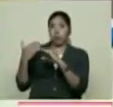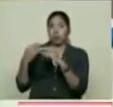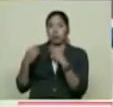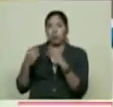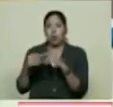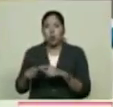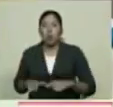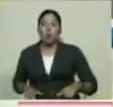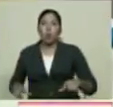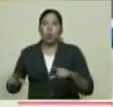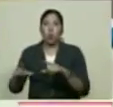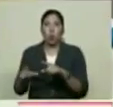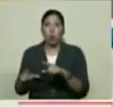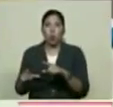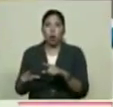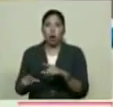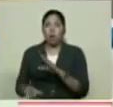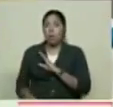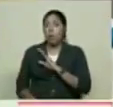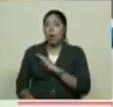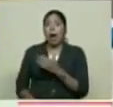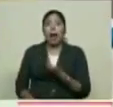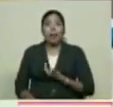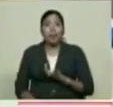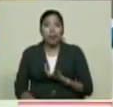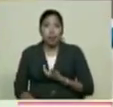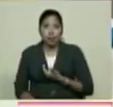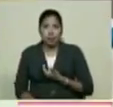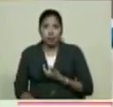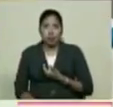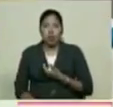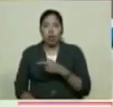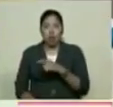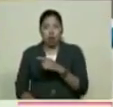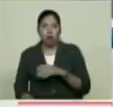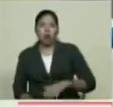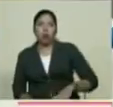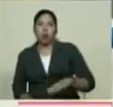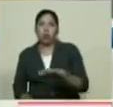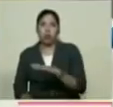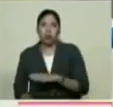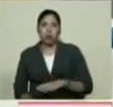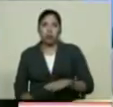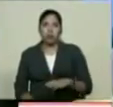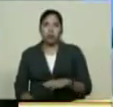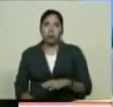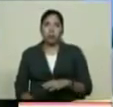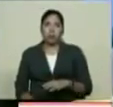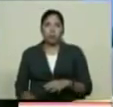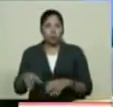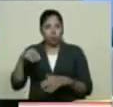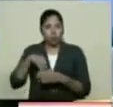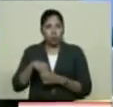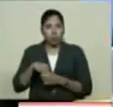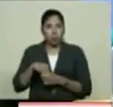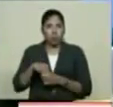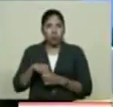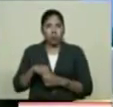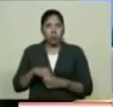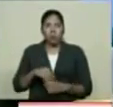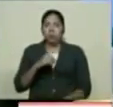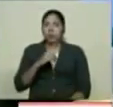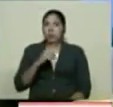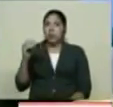Nosotros Solo la alcaldía La alcaldía como tal Tiene espacio De Para albergar A más de 100